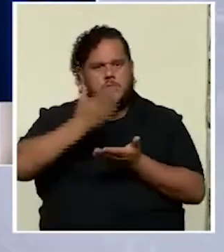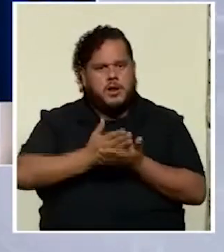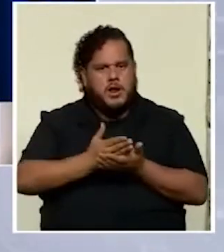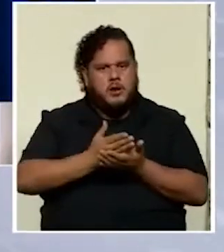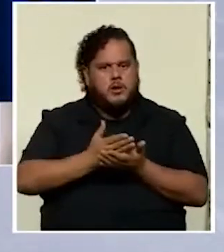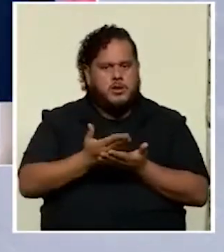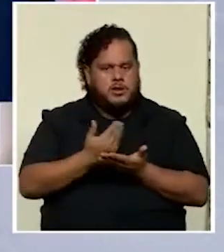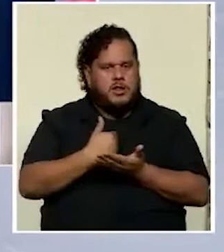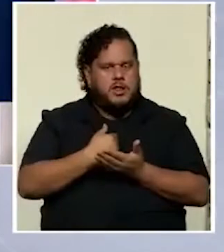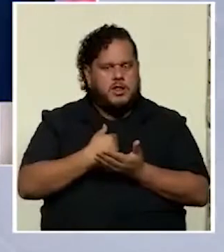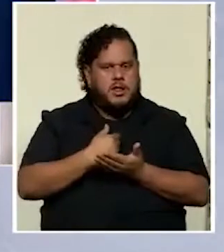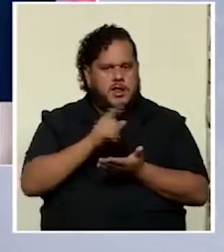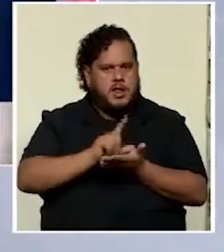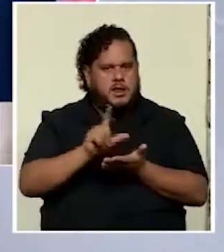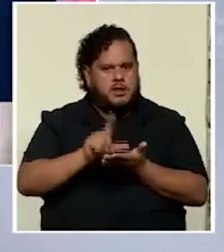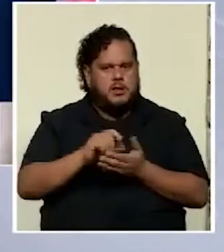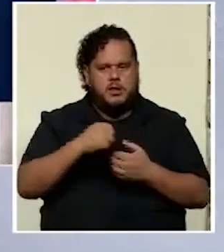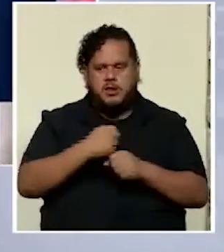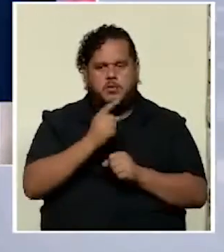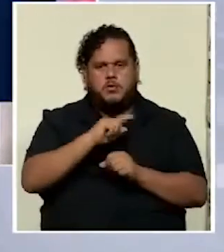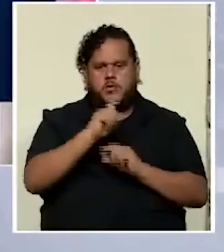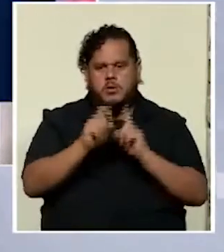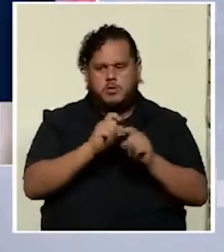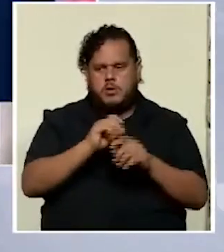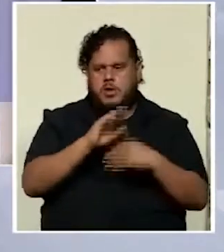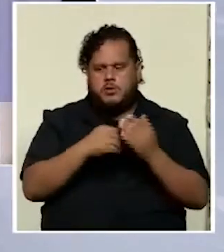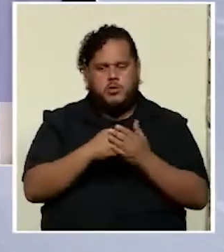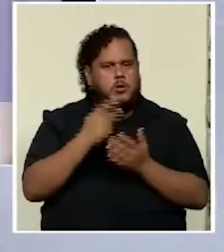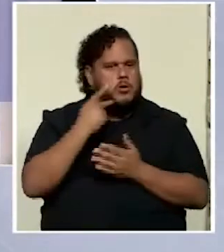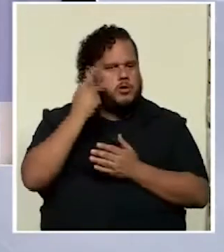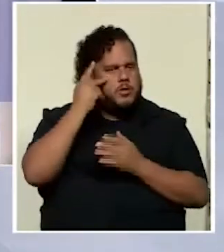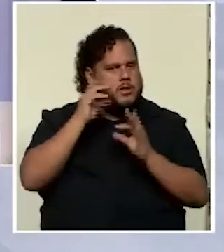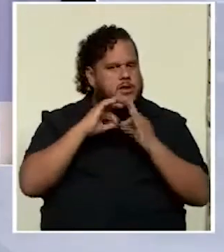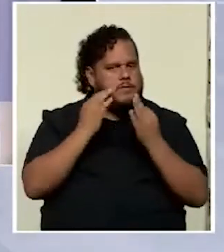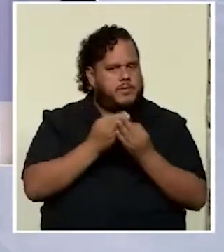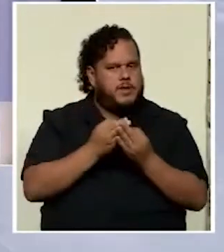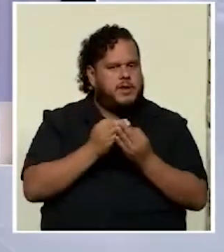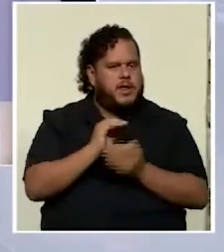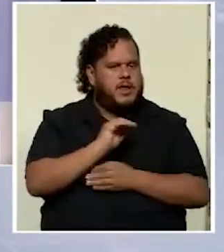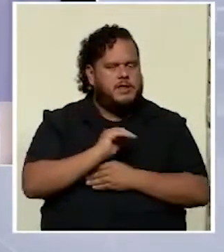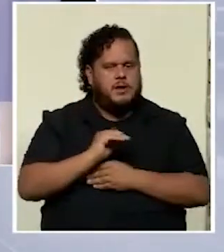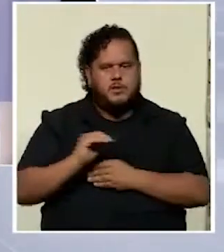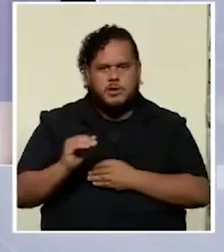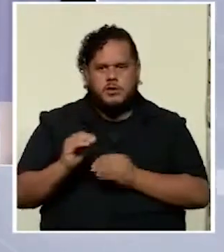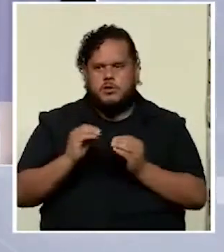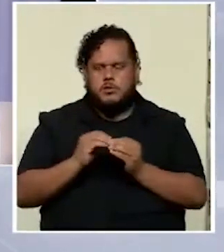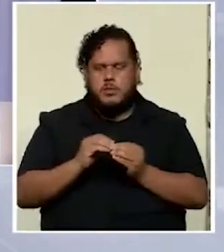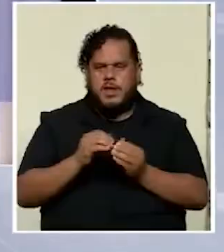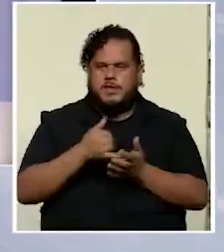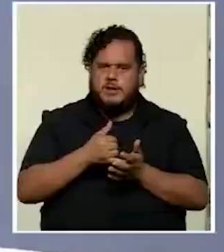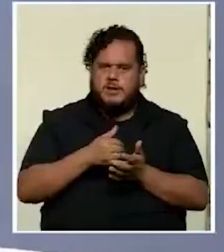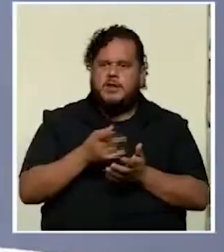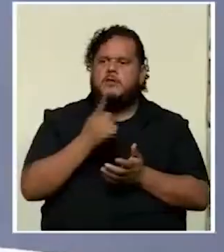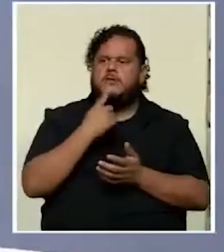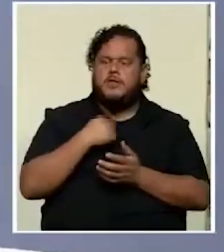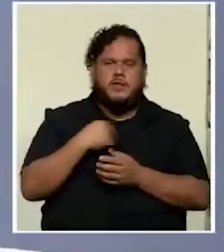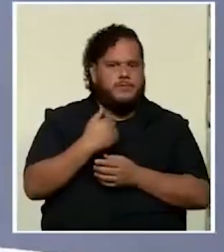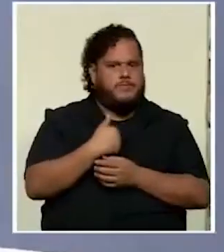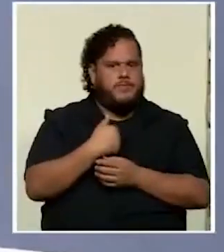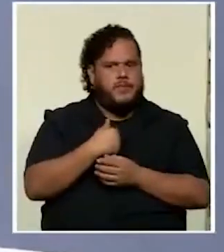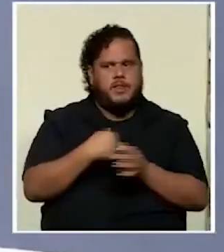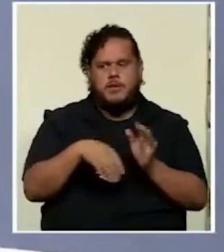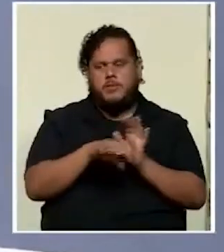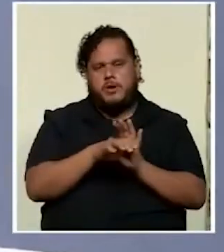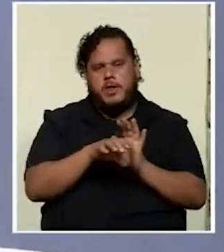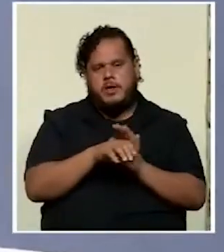hicimos una encuesta en ese momento a los padres de familia especialmente de los niños más vulnerables y nos decían que no tenían por